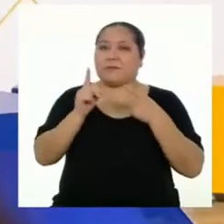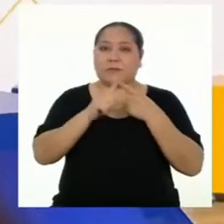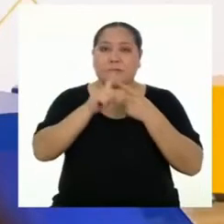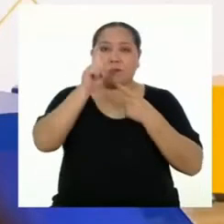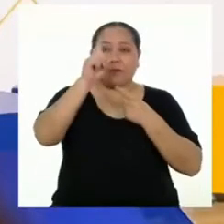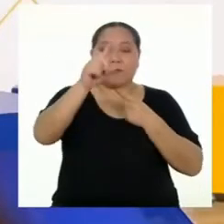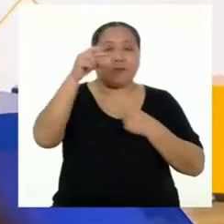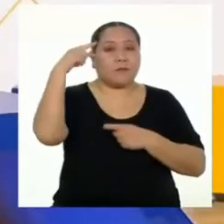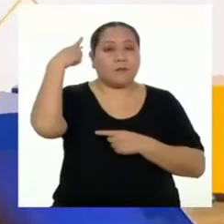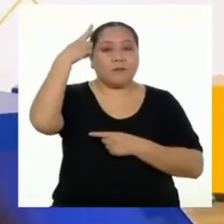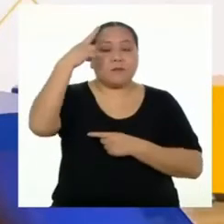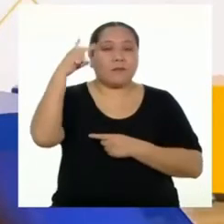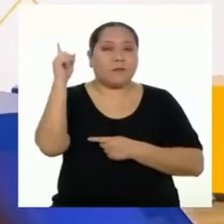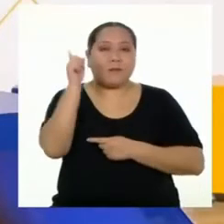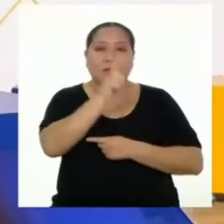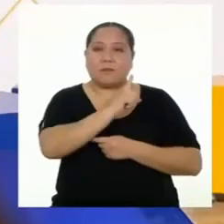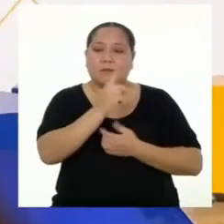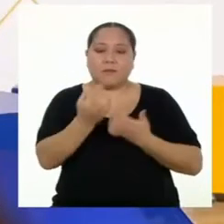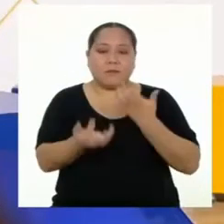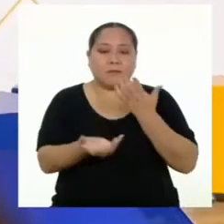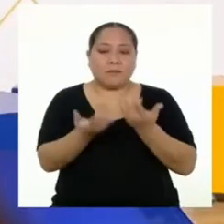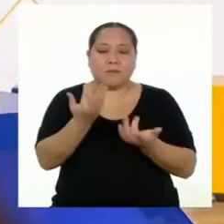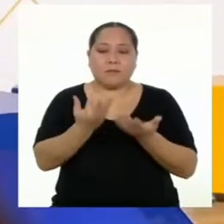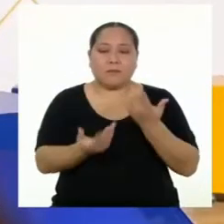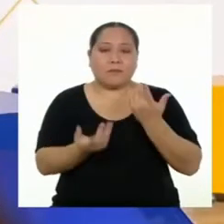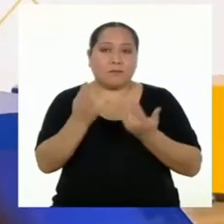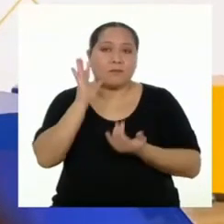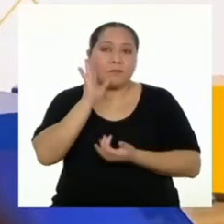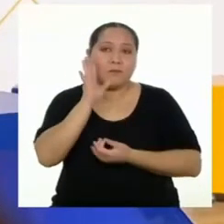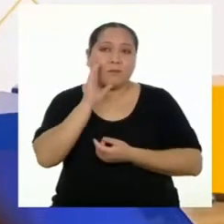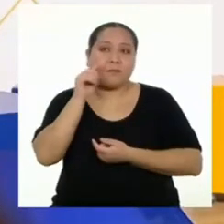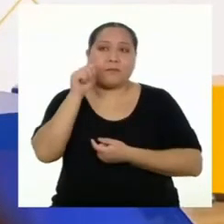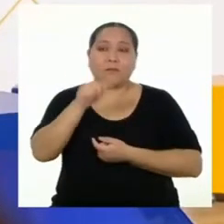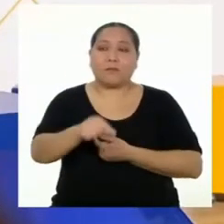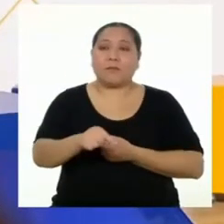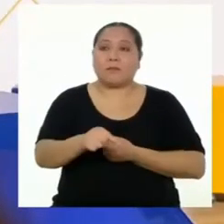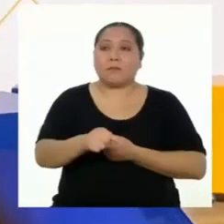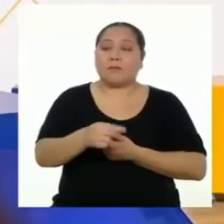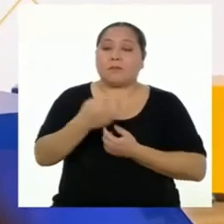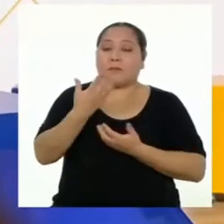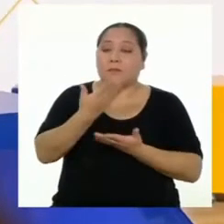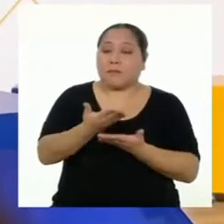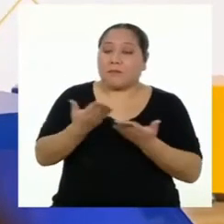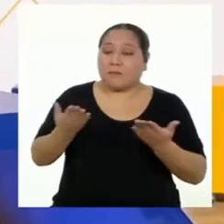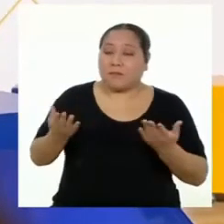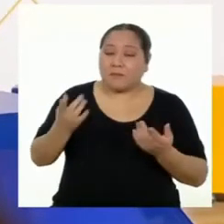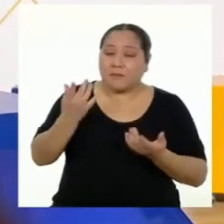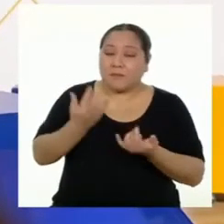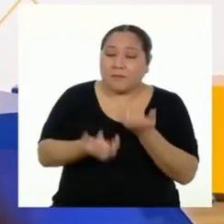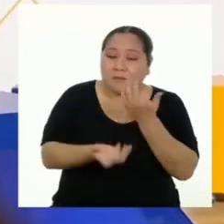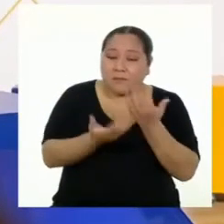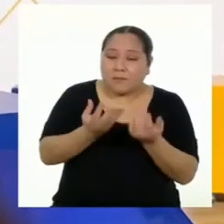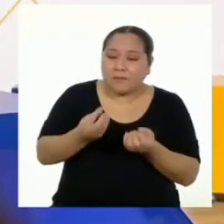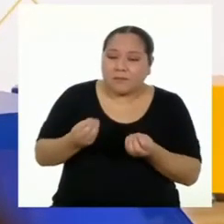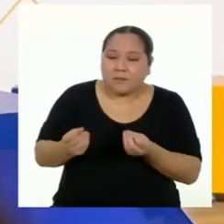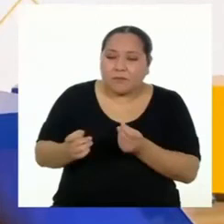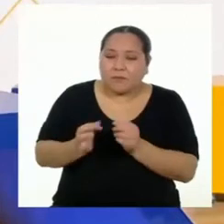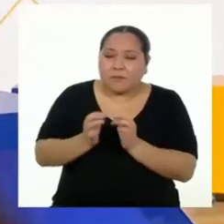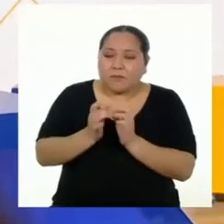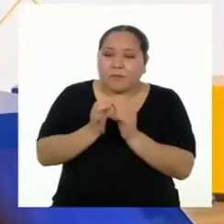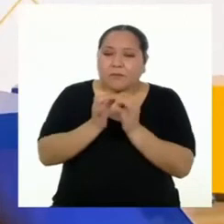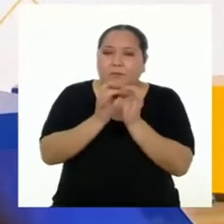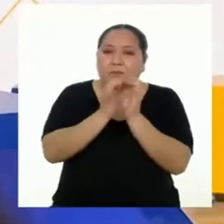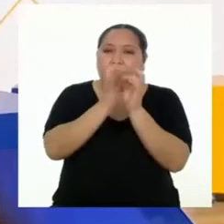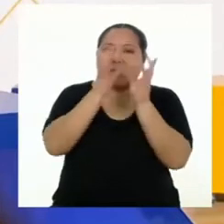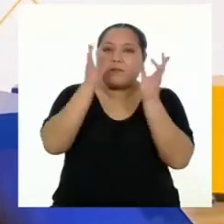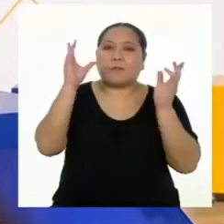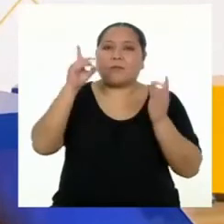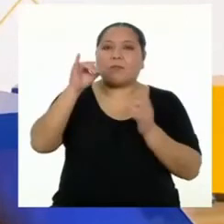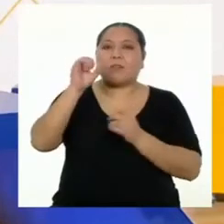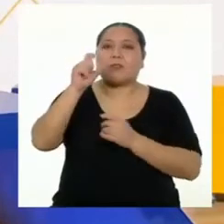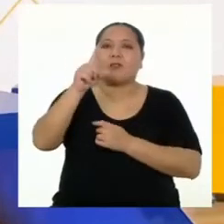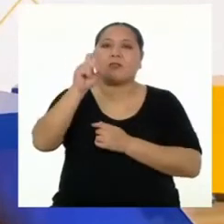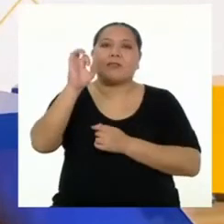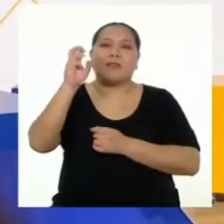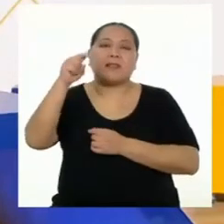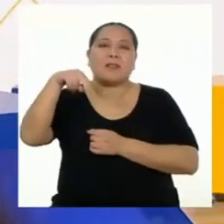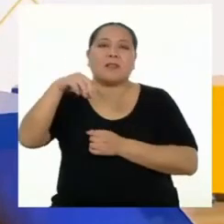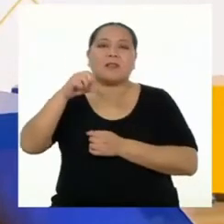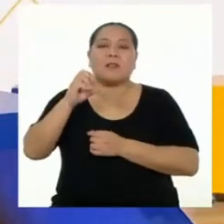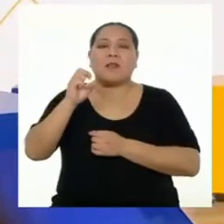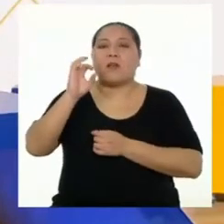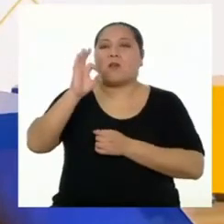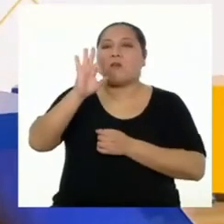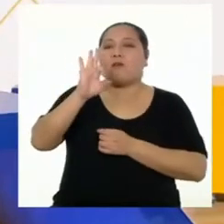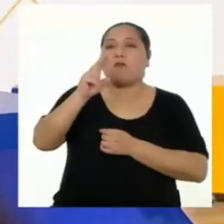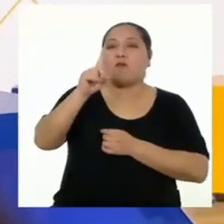Una de las razones por las que no se debe quemar la basura es porque los residuos que se queman generan contaminantes como dioxinas, puranos,